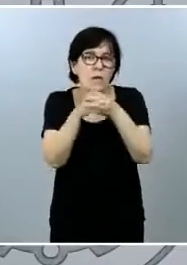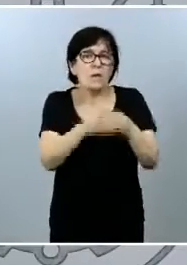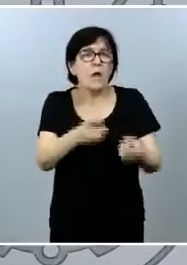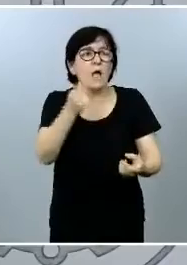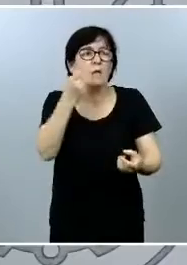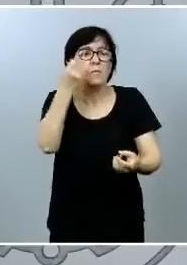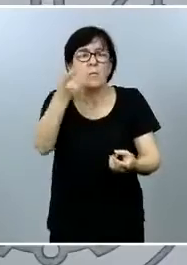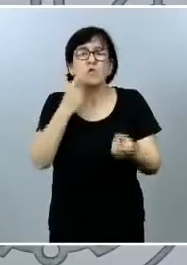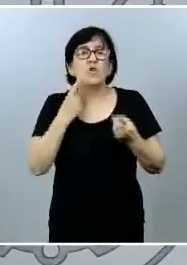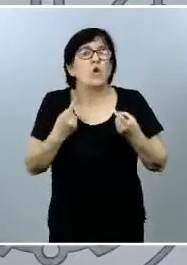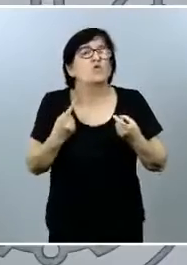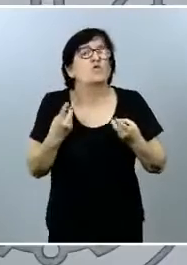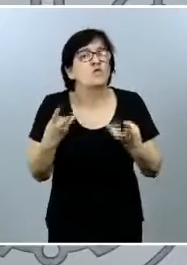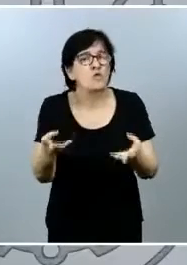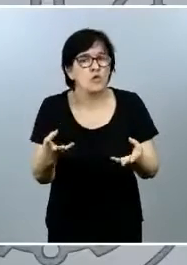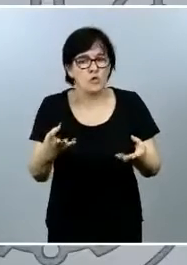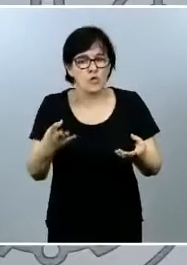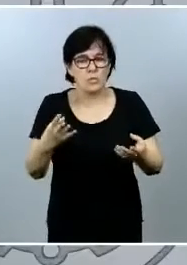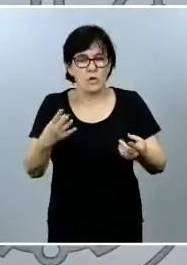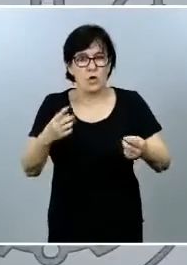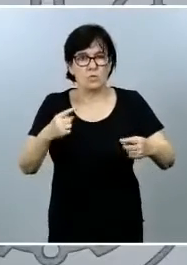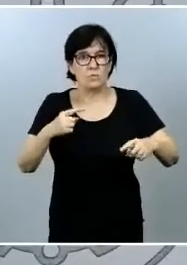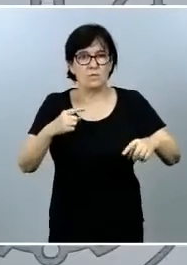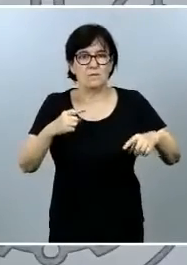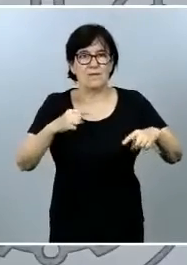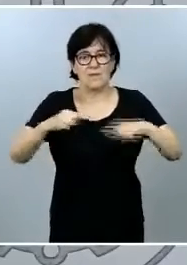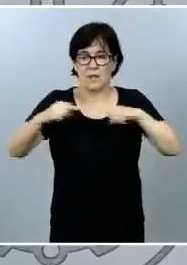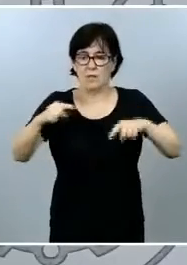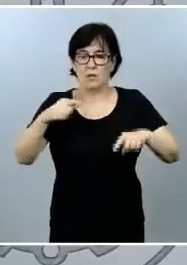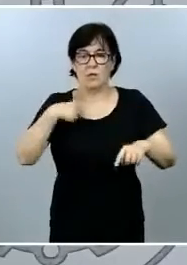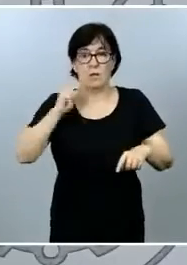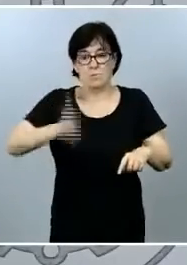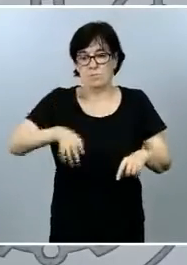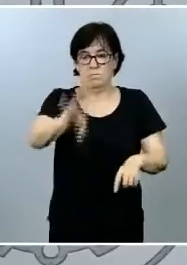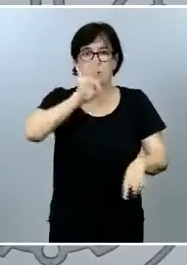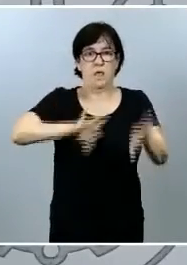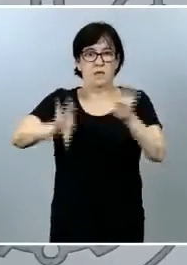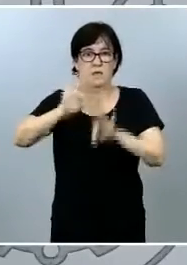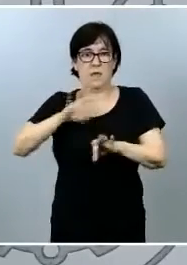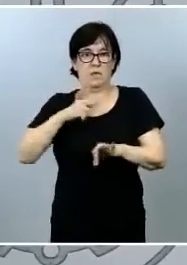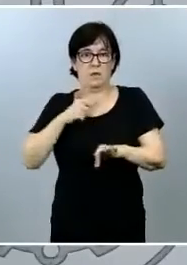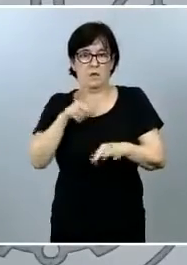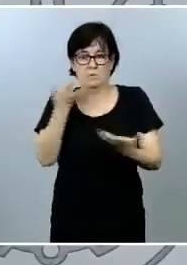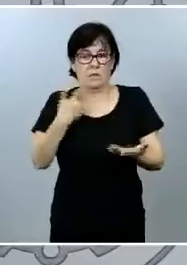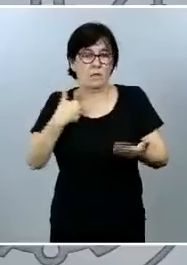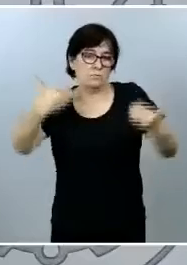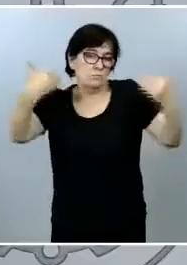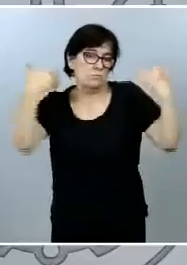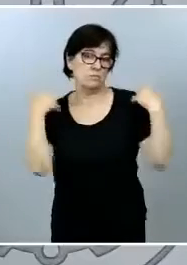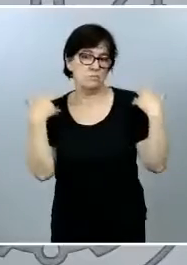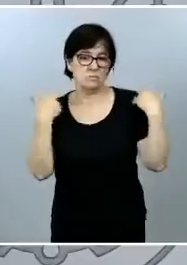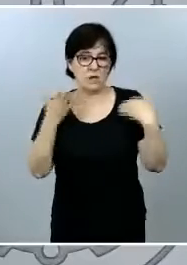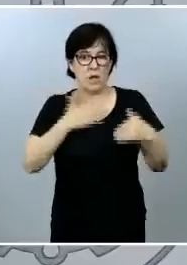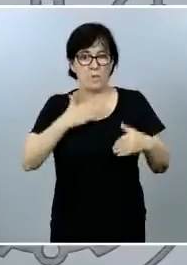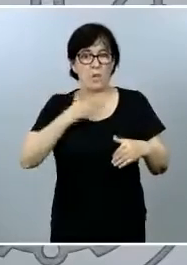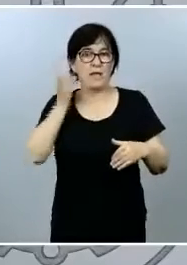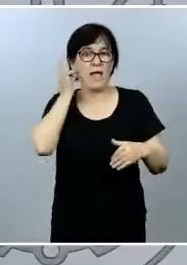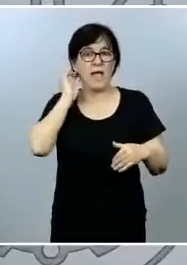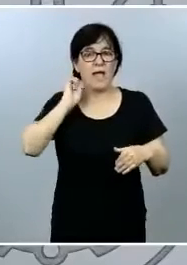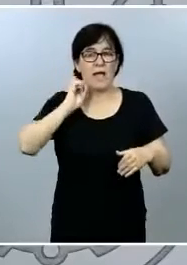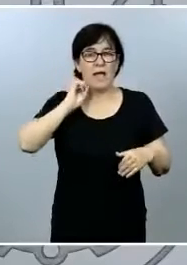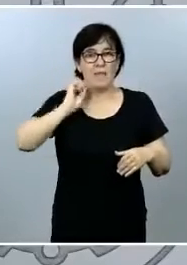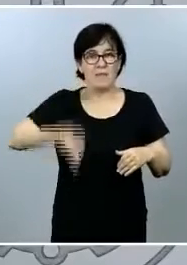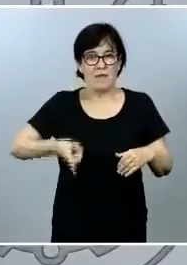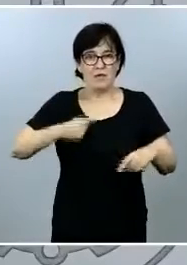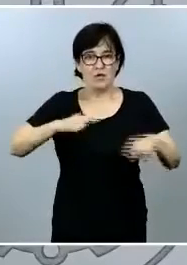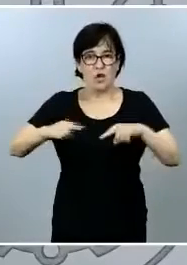número de mandos que son de libre designación y que por tanto le corresponde a la propia directora elegir a